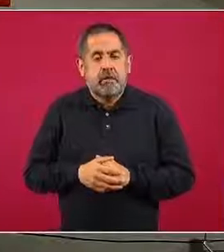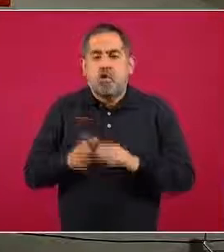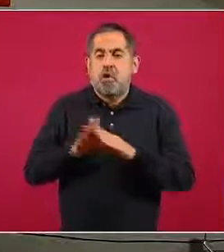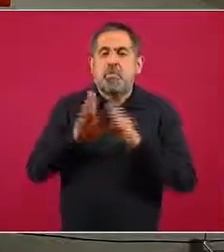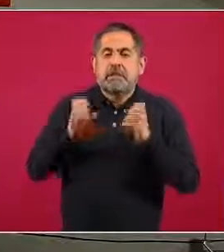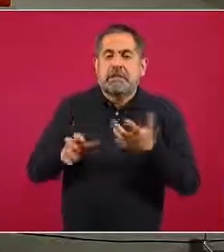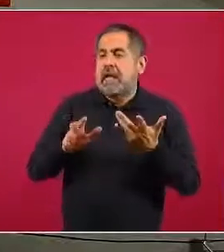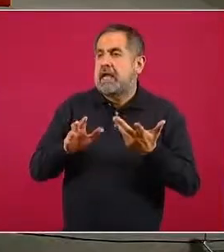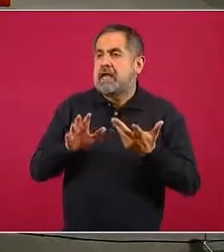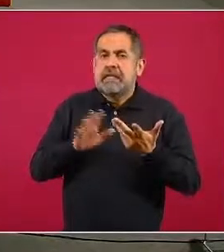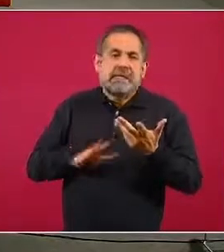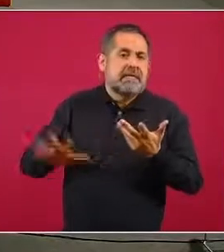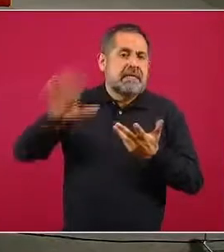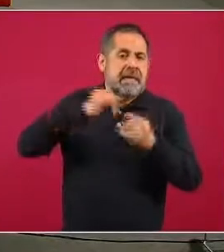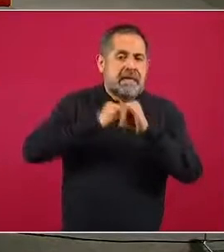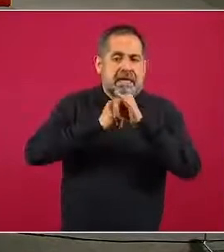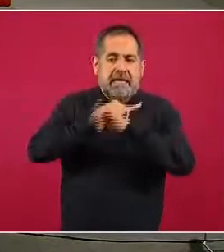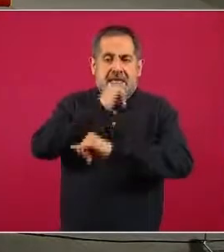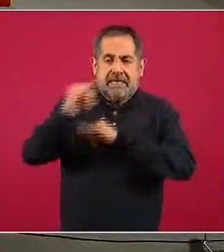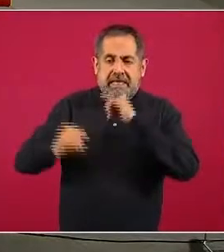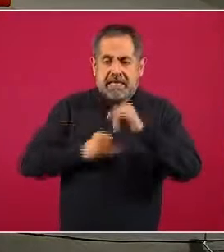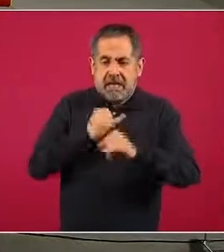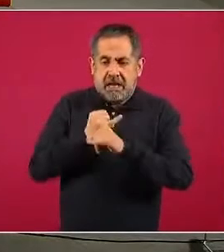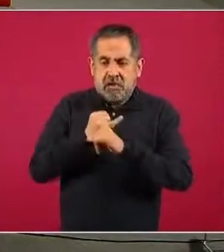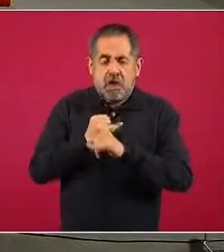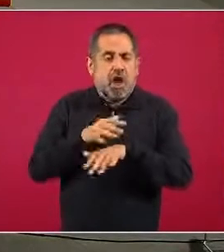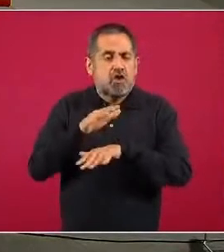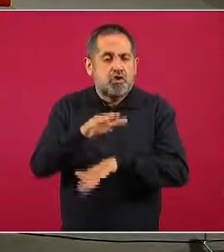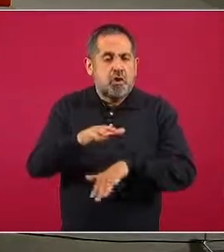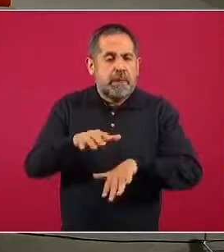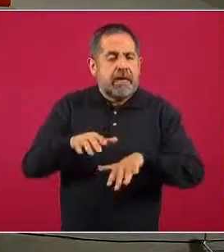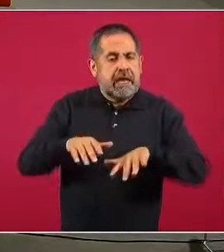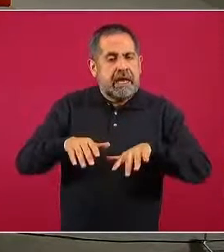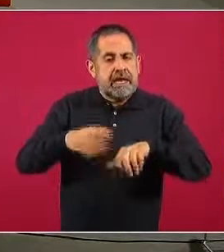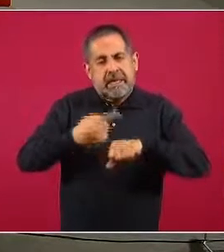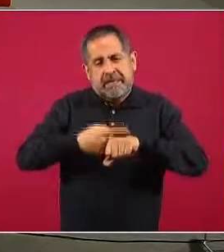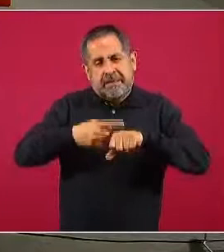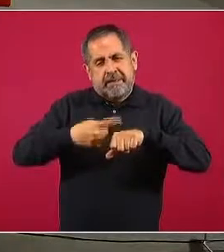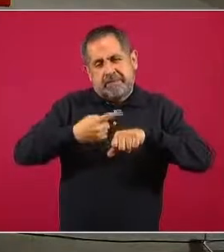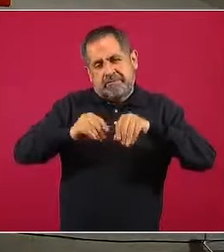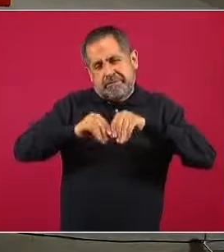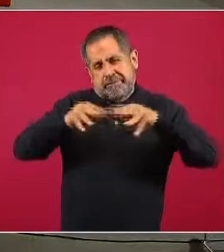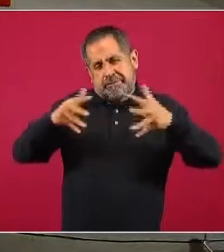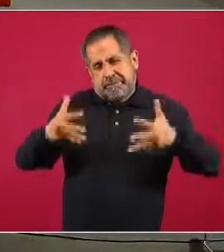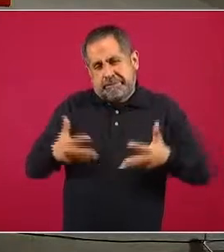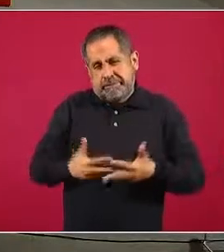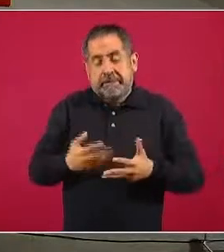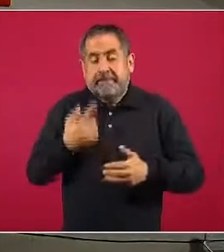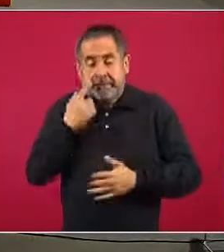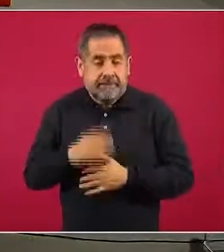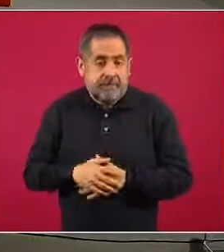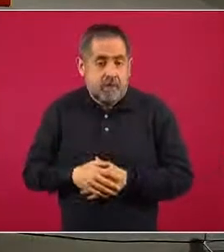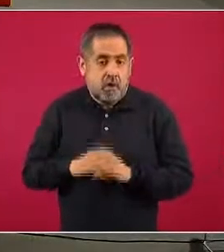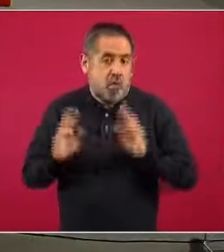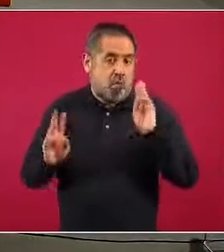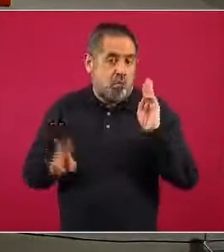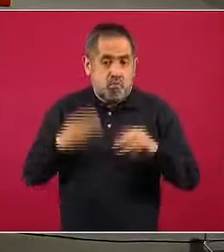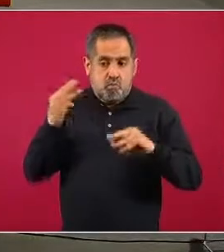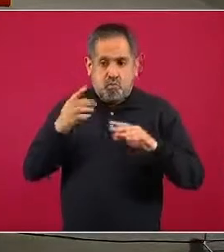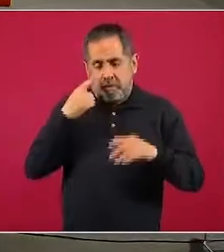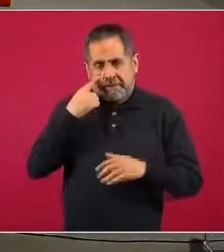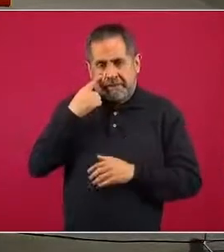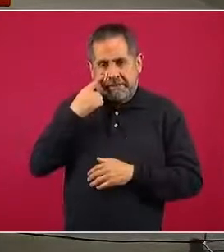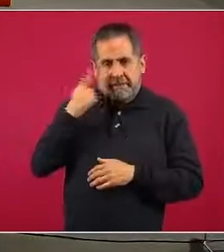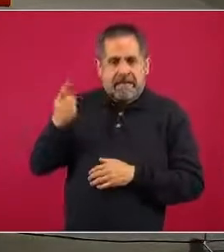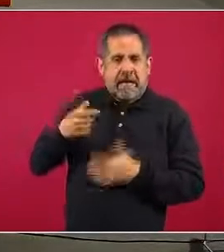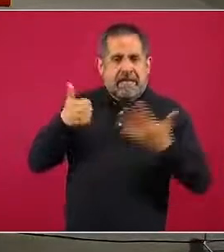el panorama internacional ahora sí de la pandemia. A nivel mundial, y si lo básicamente agrupamos en estas